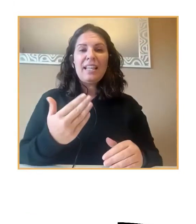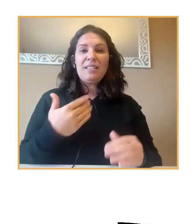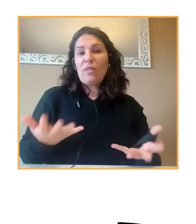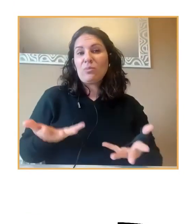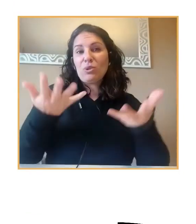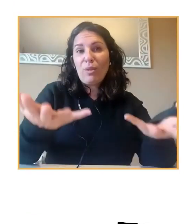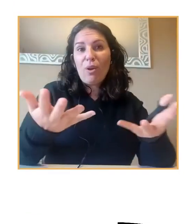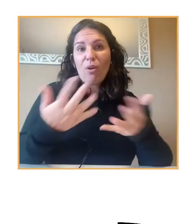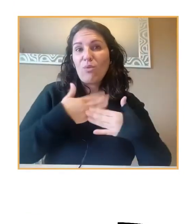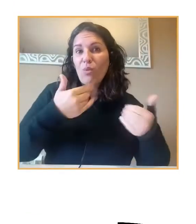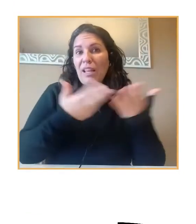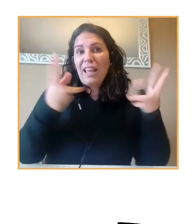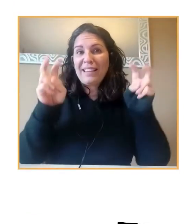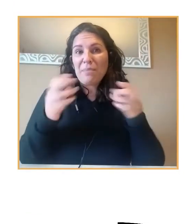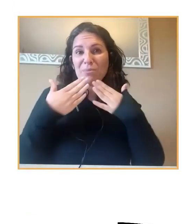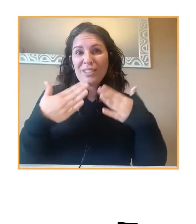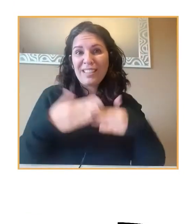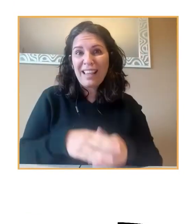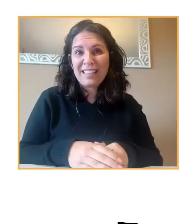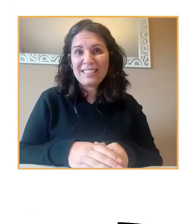disposición para cualquier cuestión muchísimas gracias